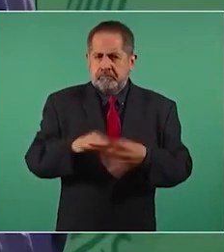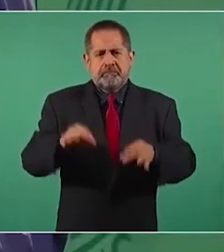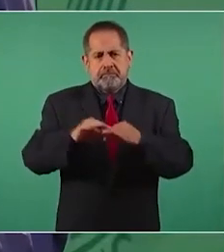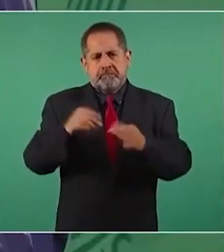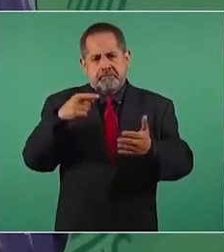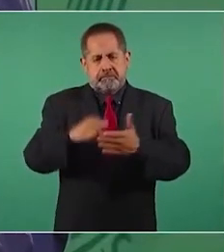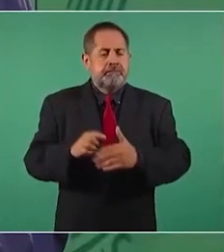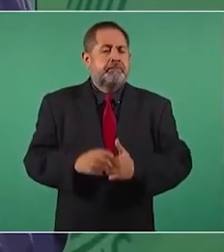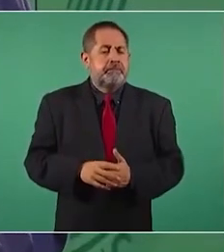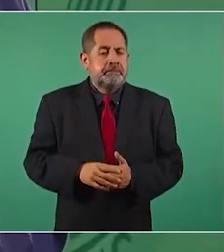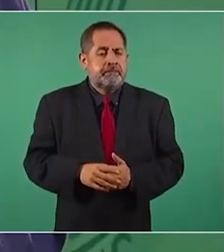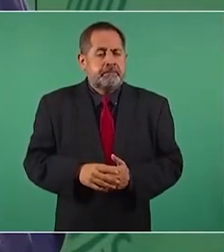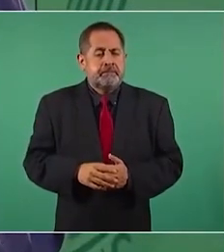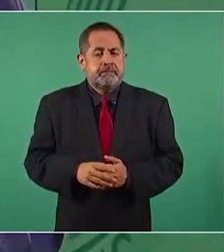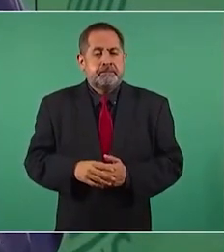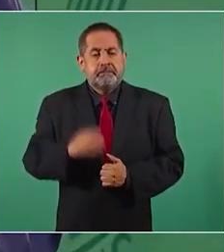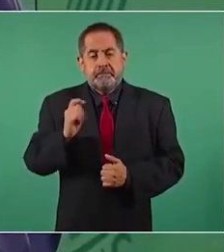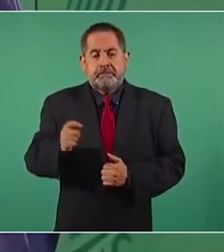No podemos